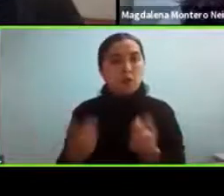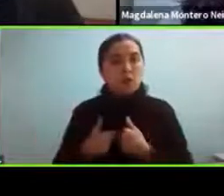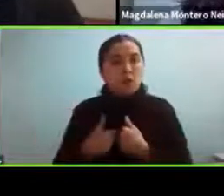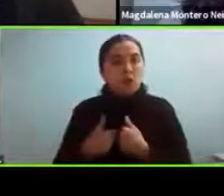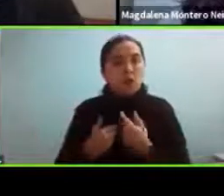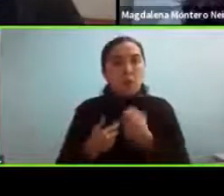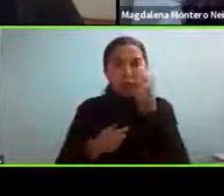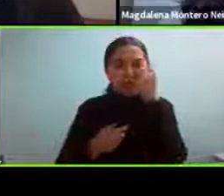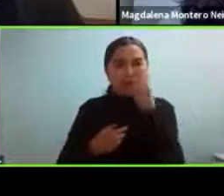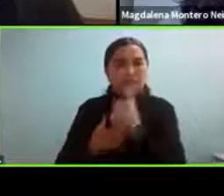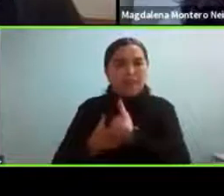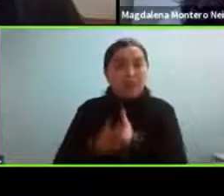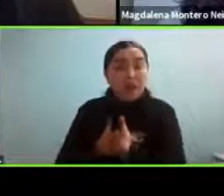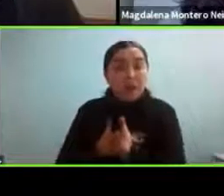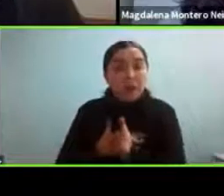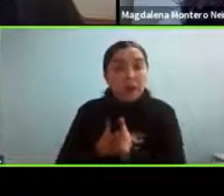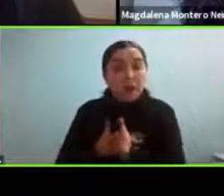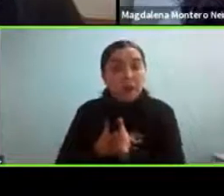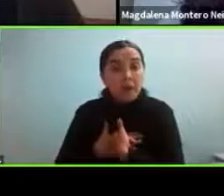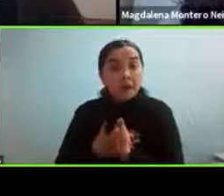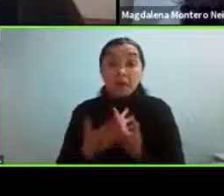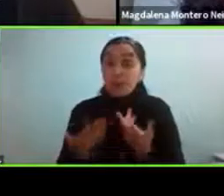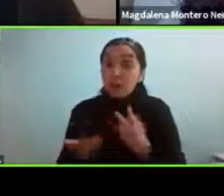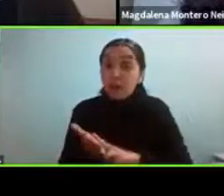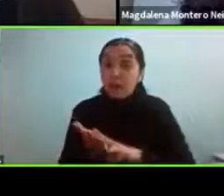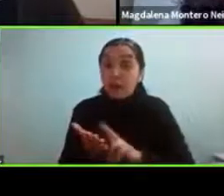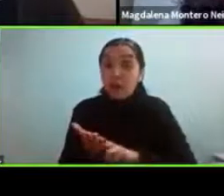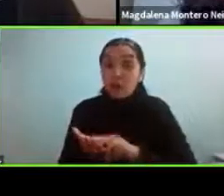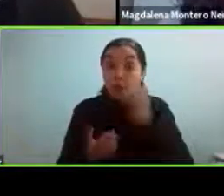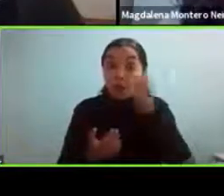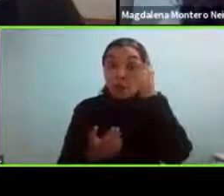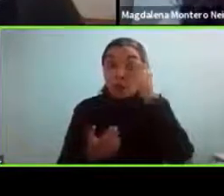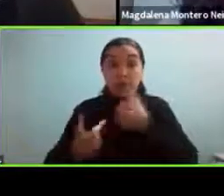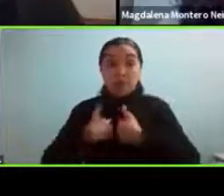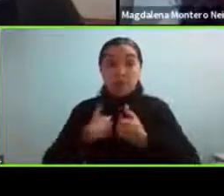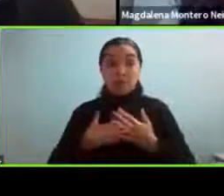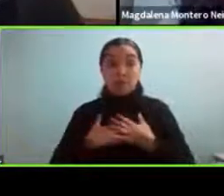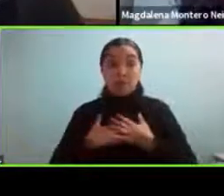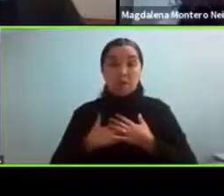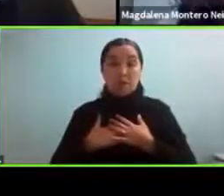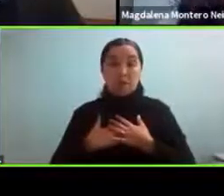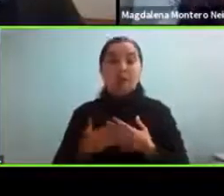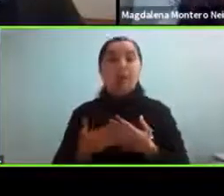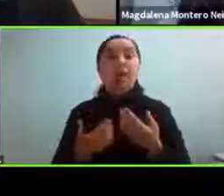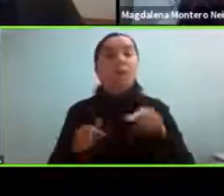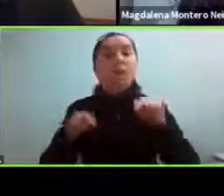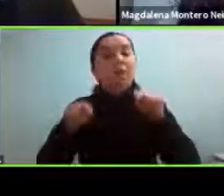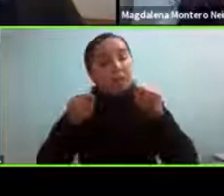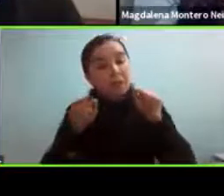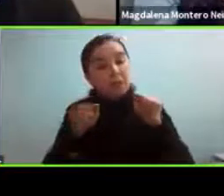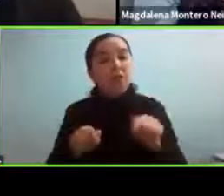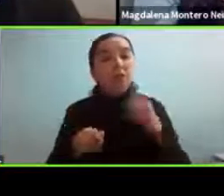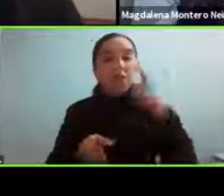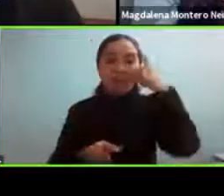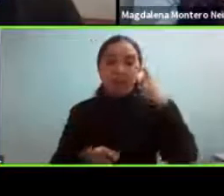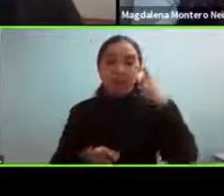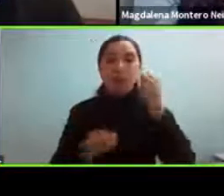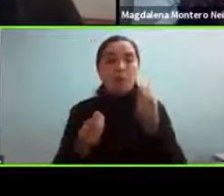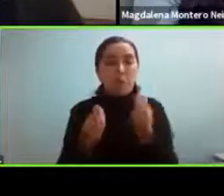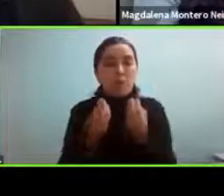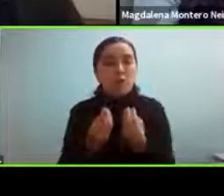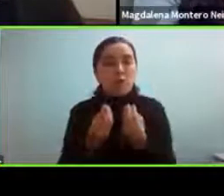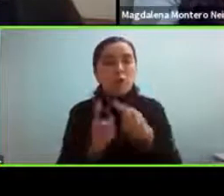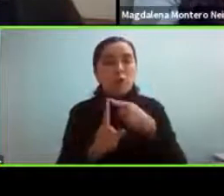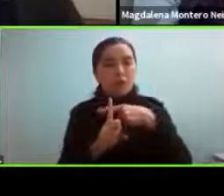fue comprendida y en realidad no fue comprendida entonces en ese sentido yo creo que en muchos entornos es muy favorable